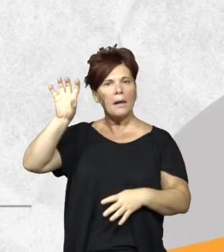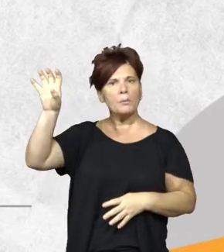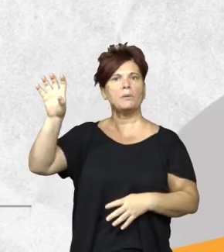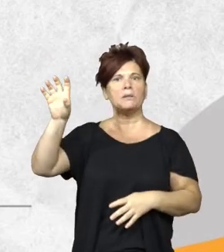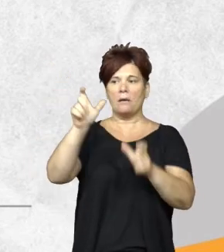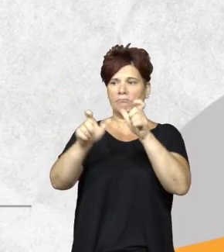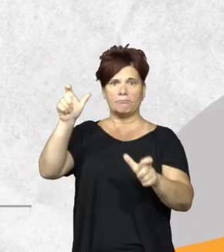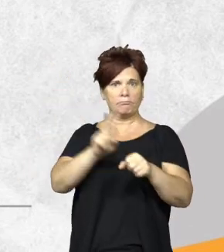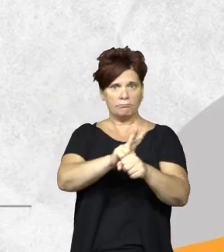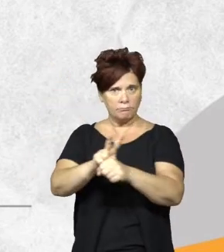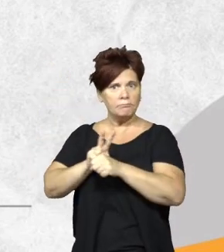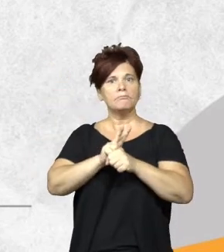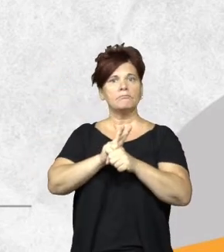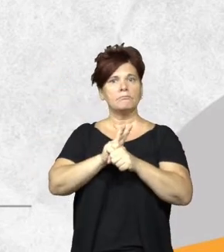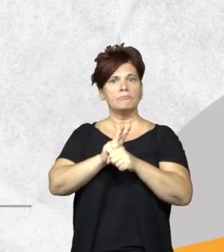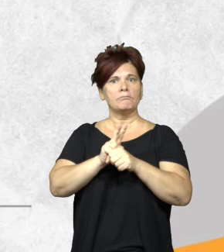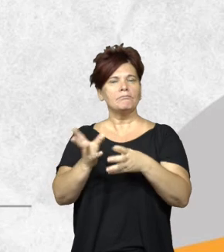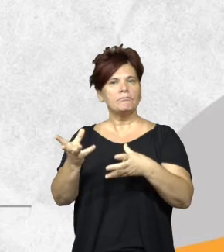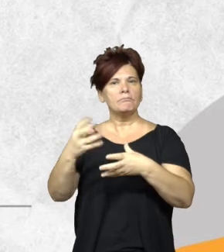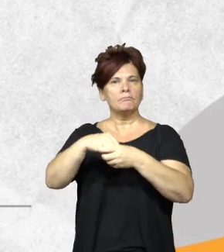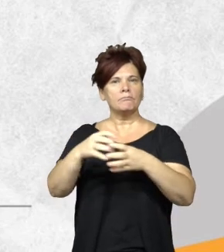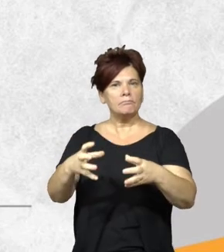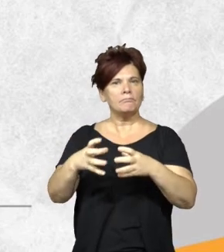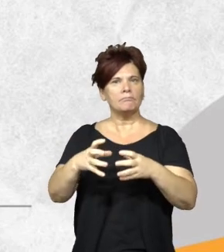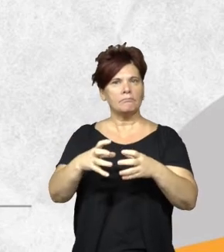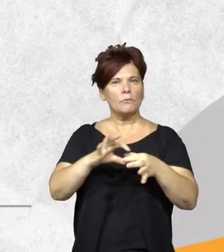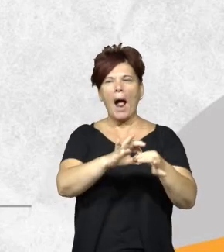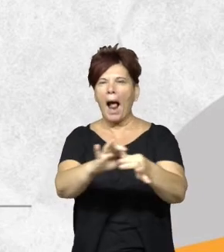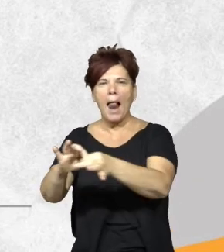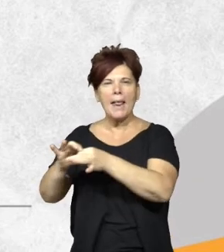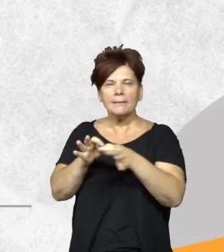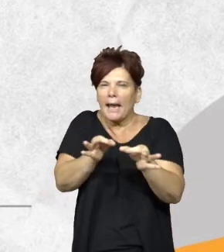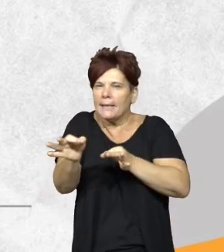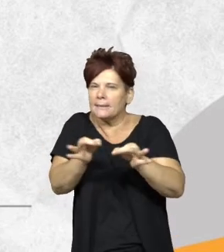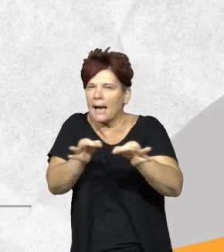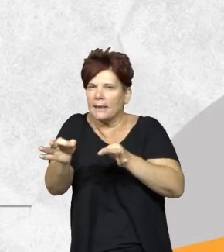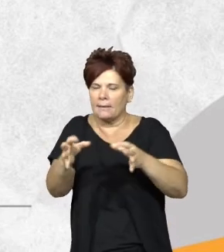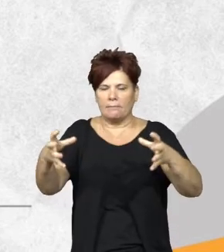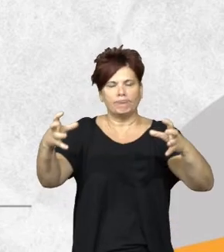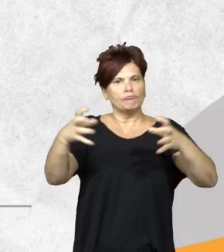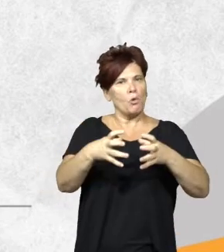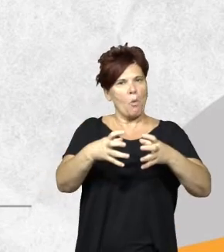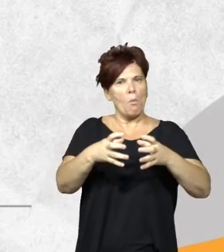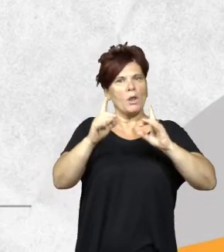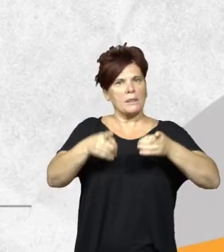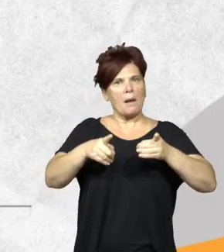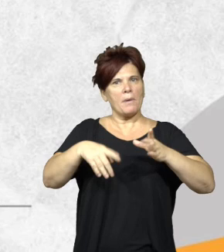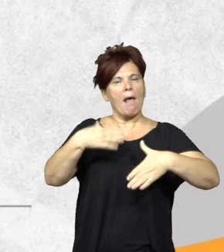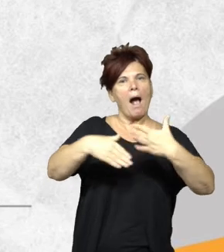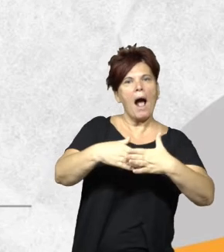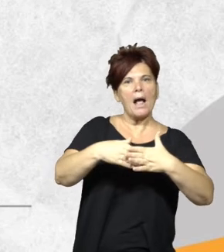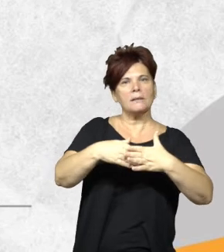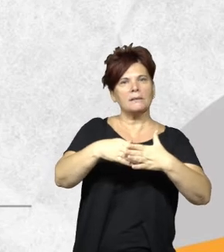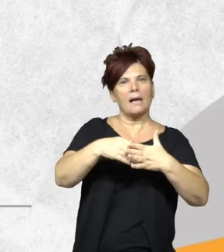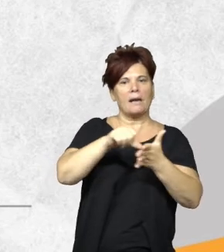guardaparques que forman en una alianza de estrategia junto con nosotros un equipo que hace también la presencia en el